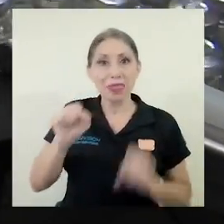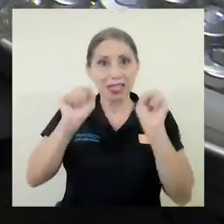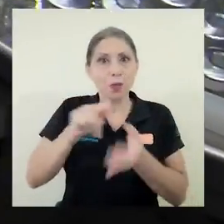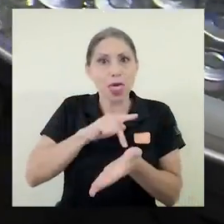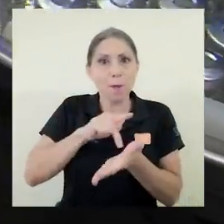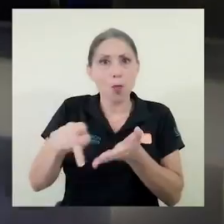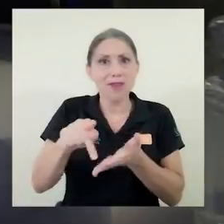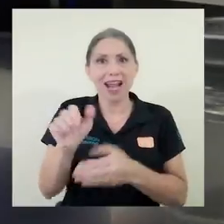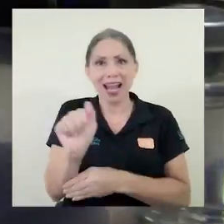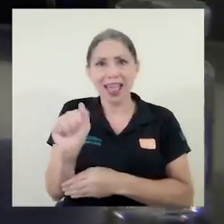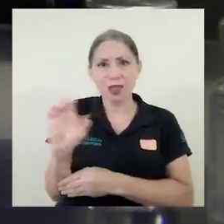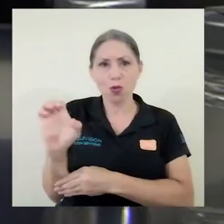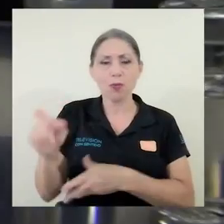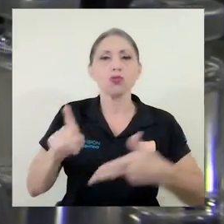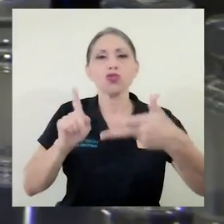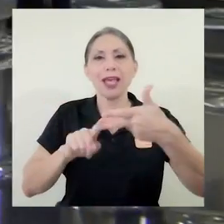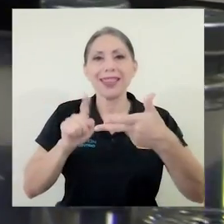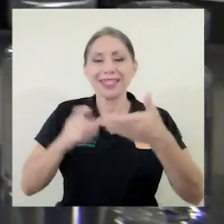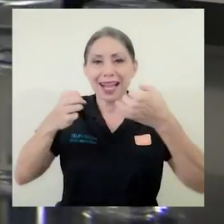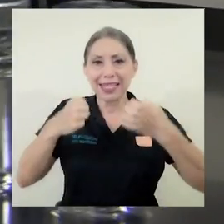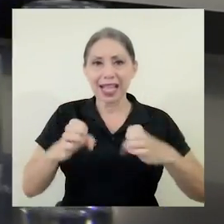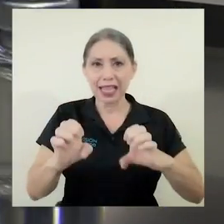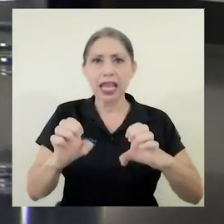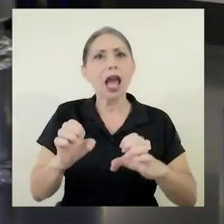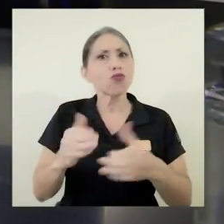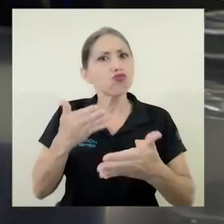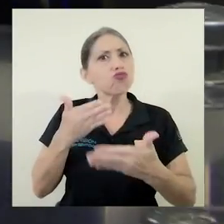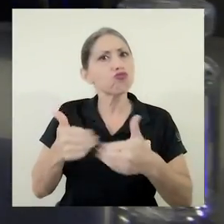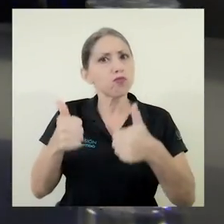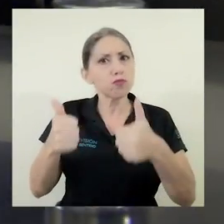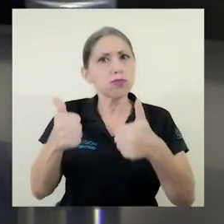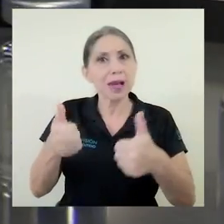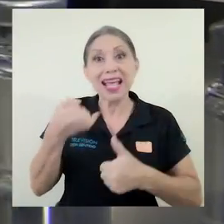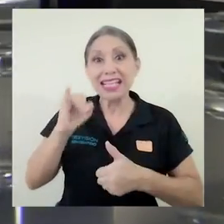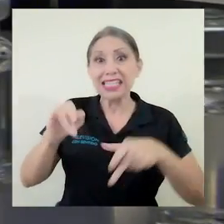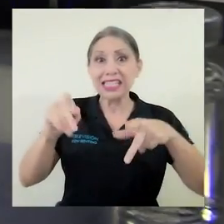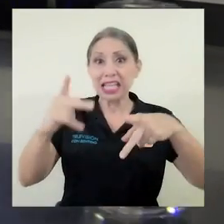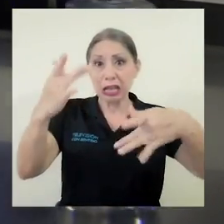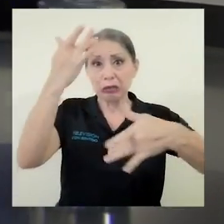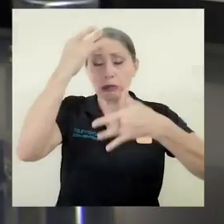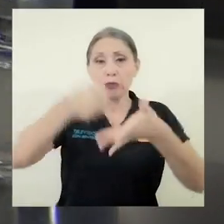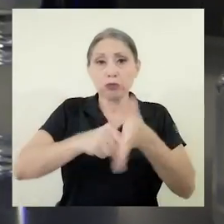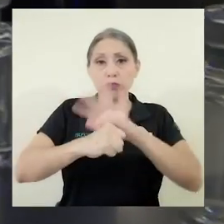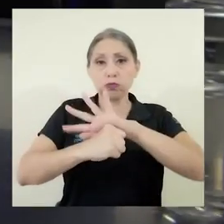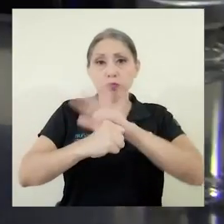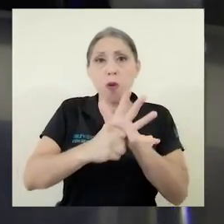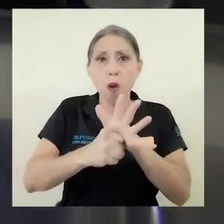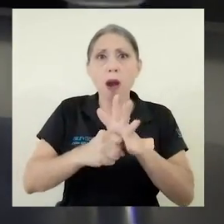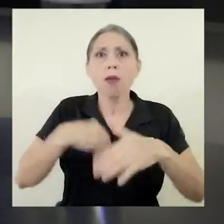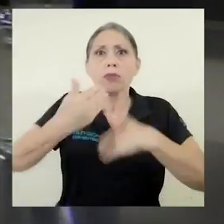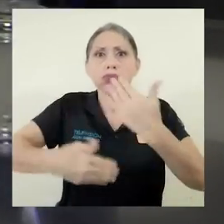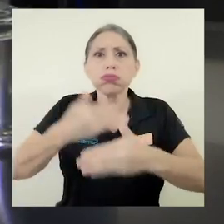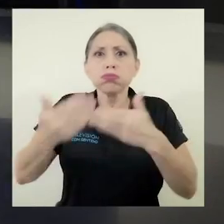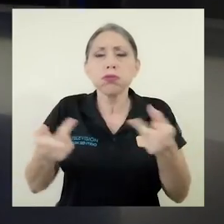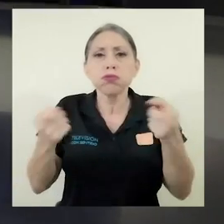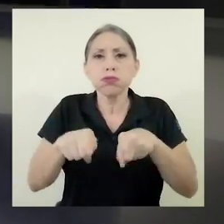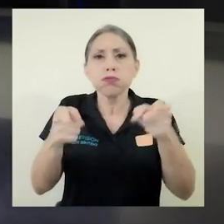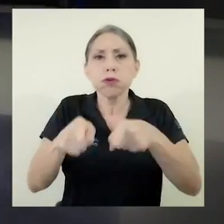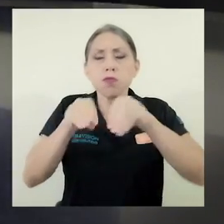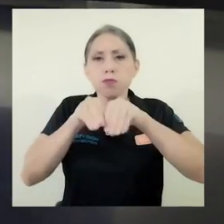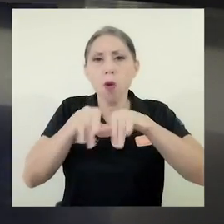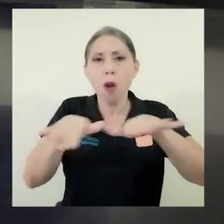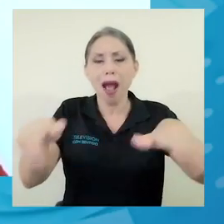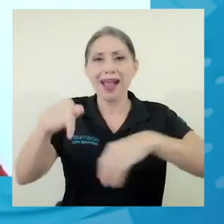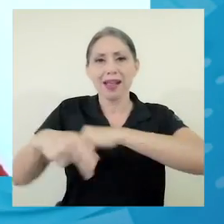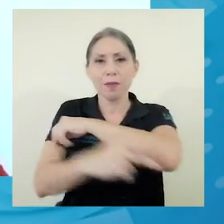anticuerpos. Y la tercera alternativa será útil si los casos por COVID-19 aumentan considerablemente en el país.